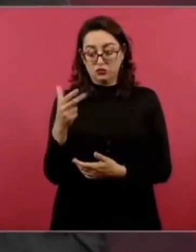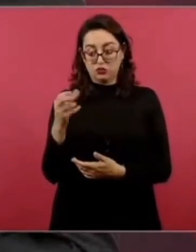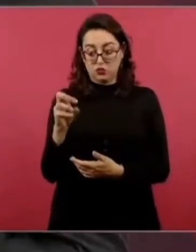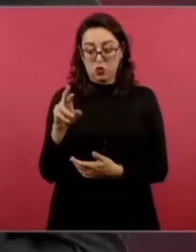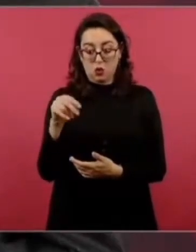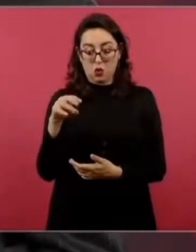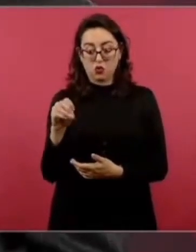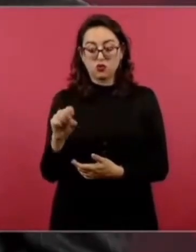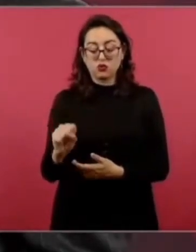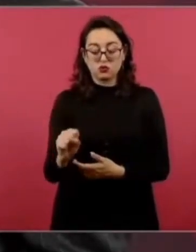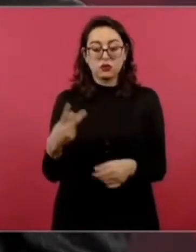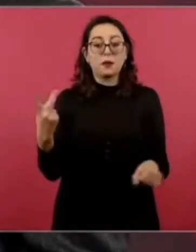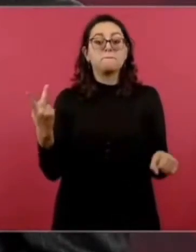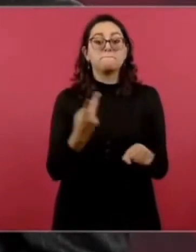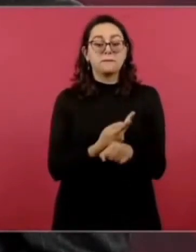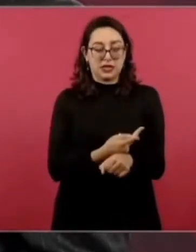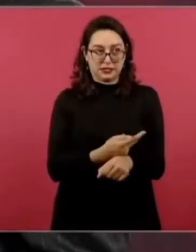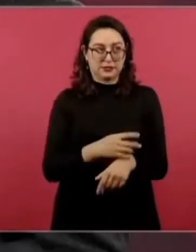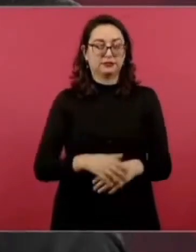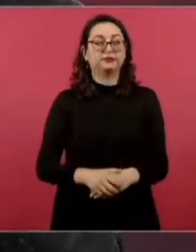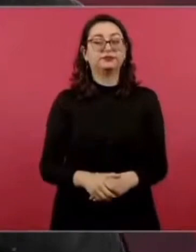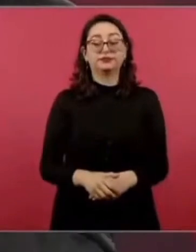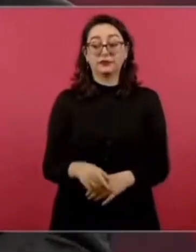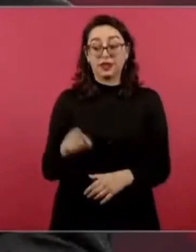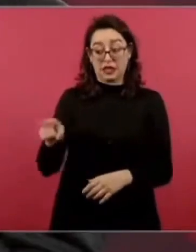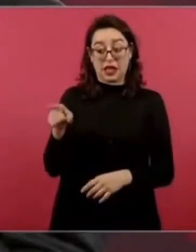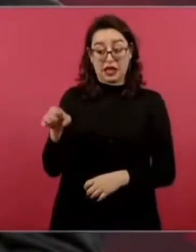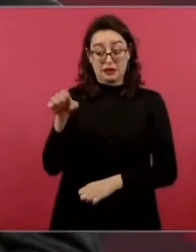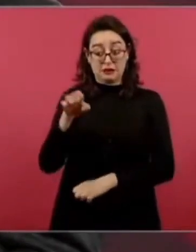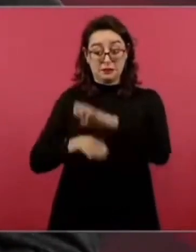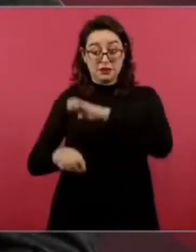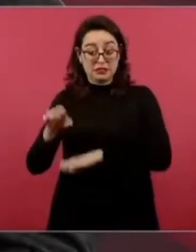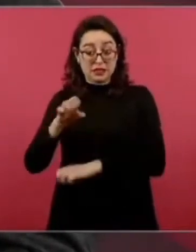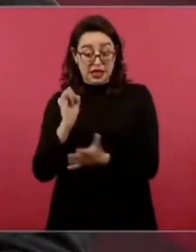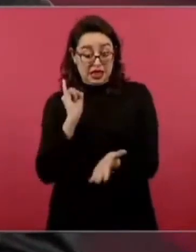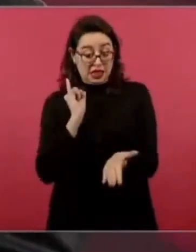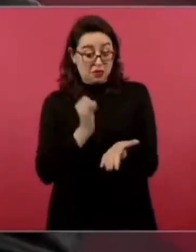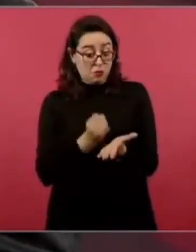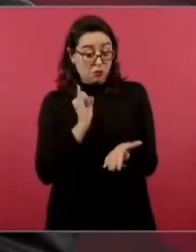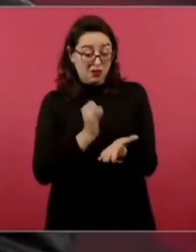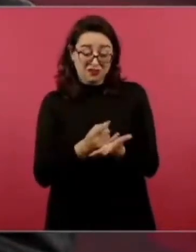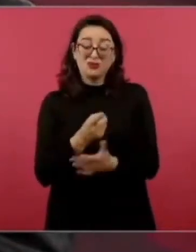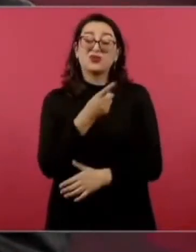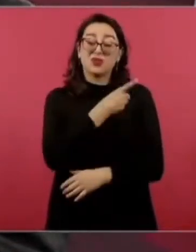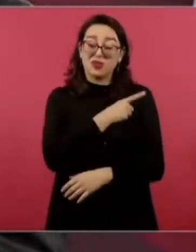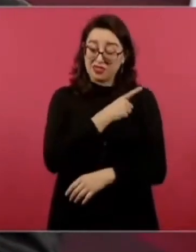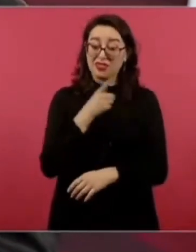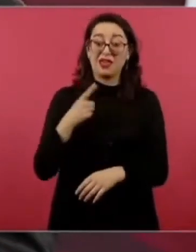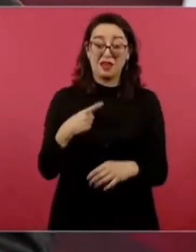el señor Anzira, la empresa, le debe al gobierno